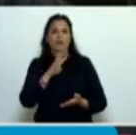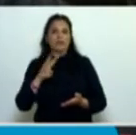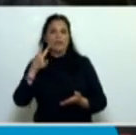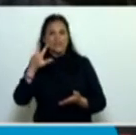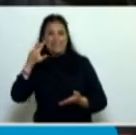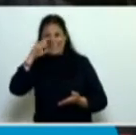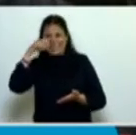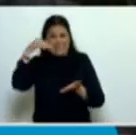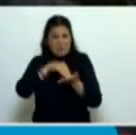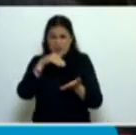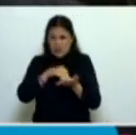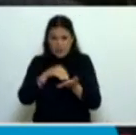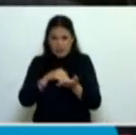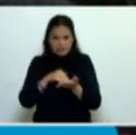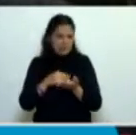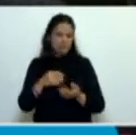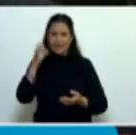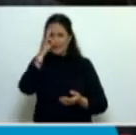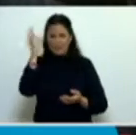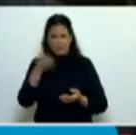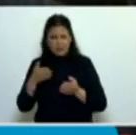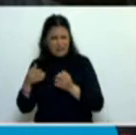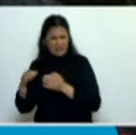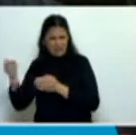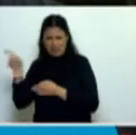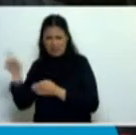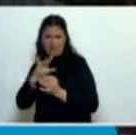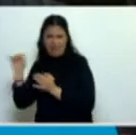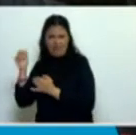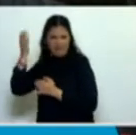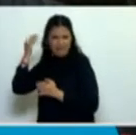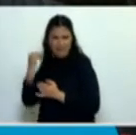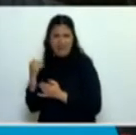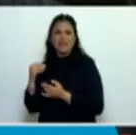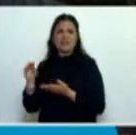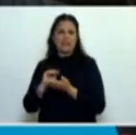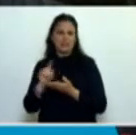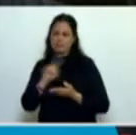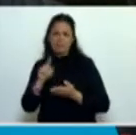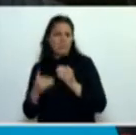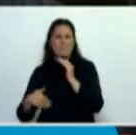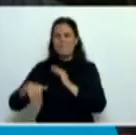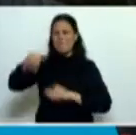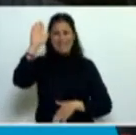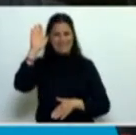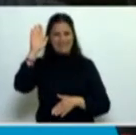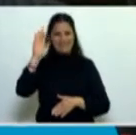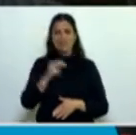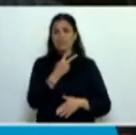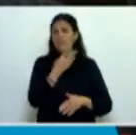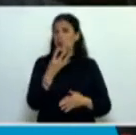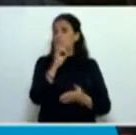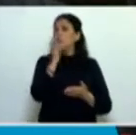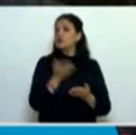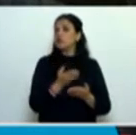millones, más del 20% que señalaba el representante de la oposición, el 24%, y este